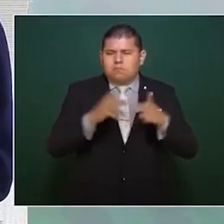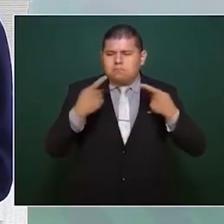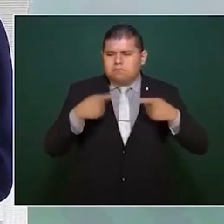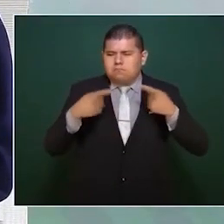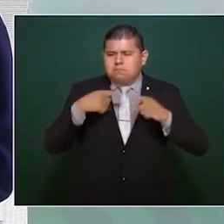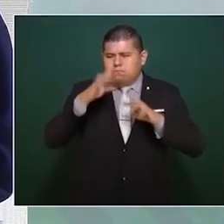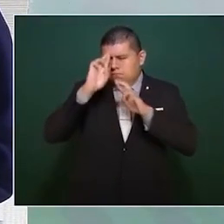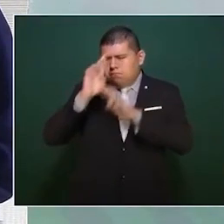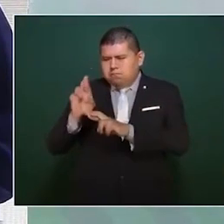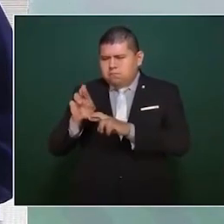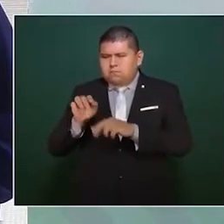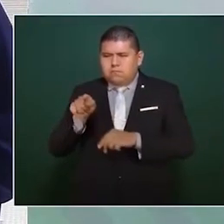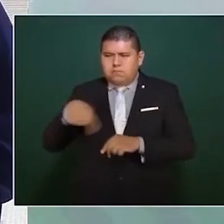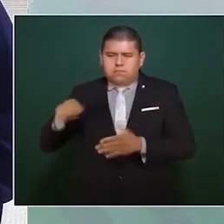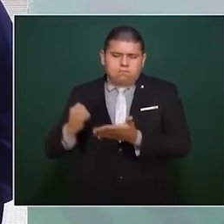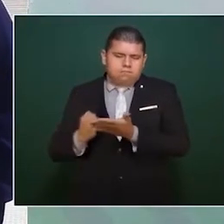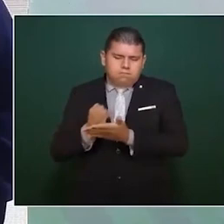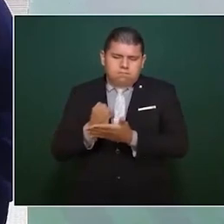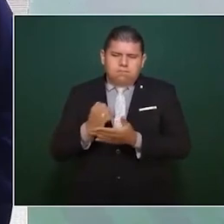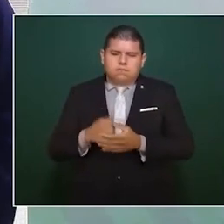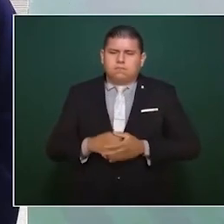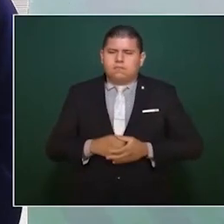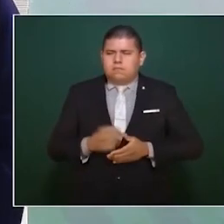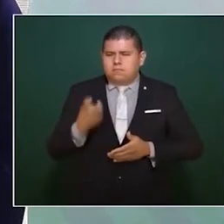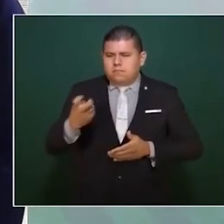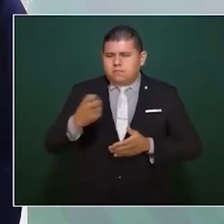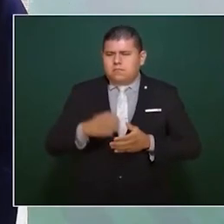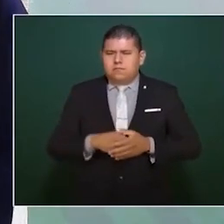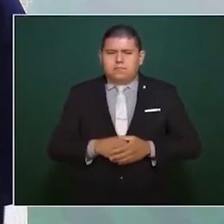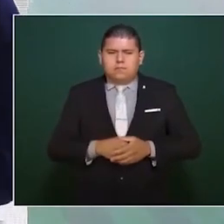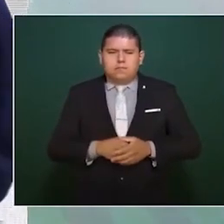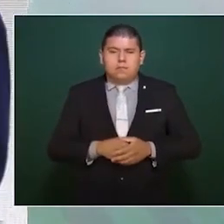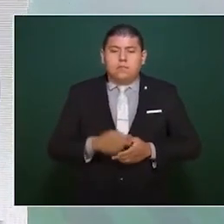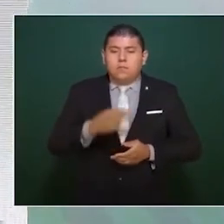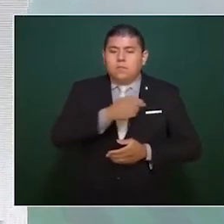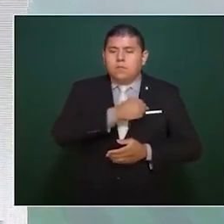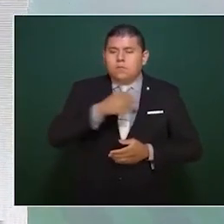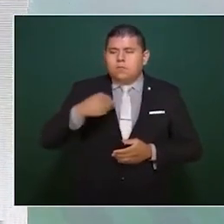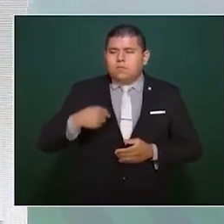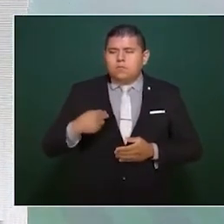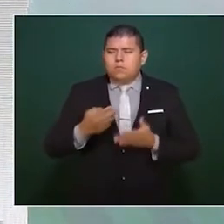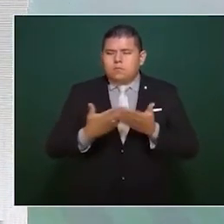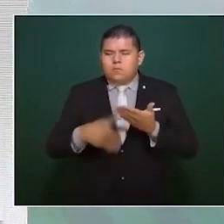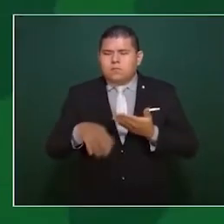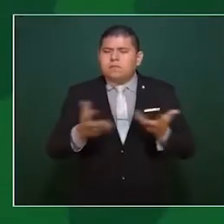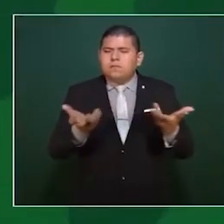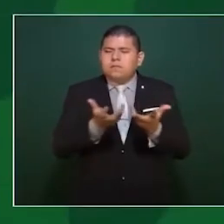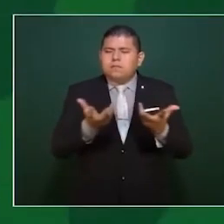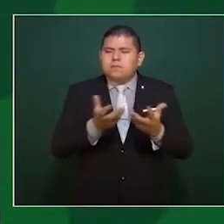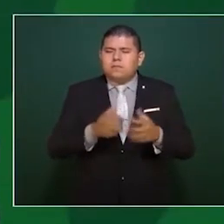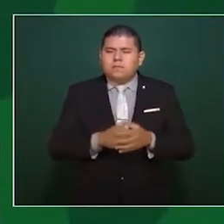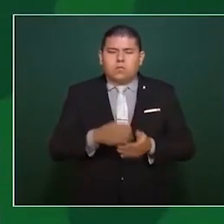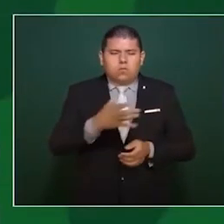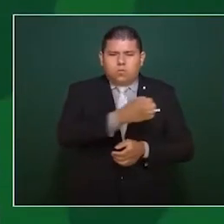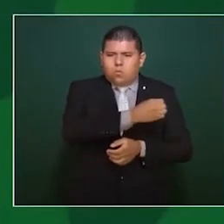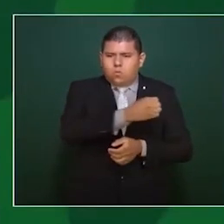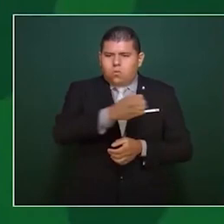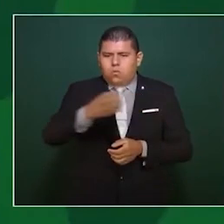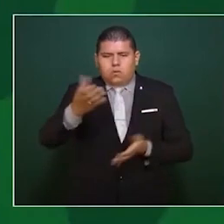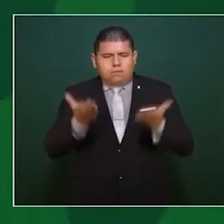y la democracia requiere de contrapesos.